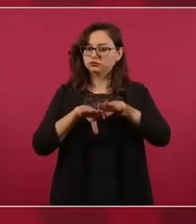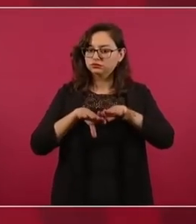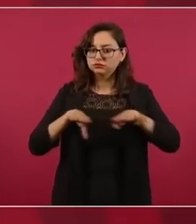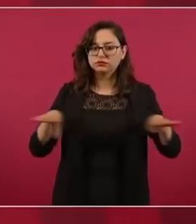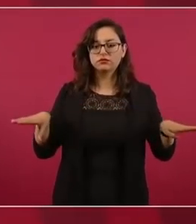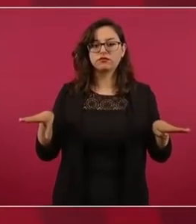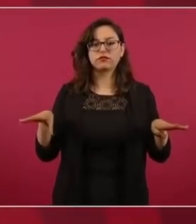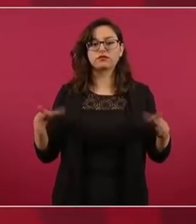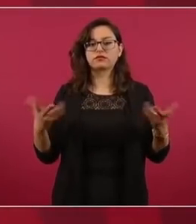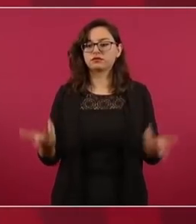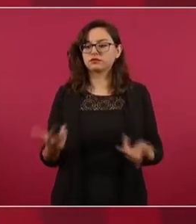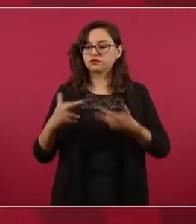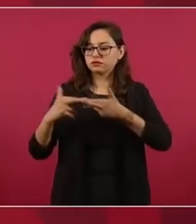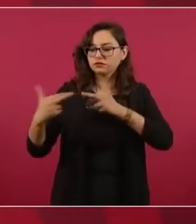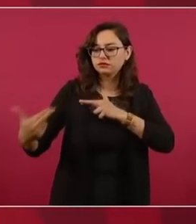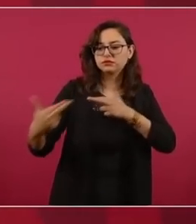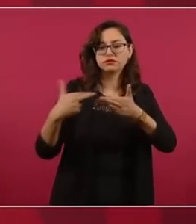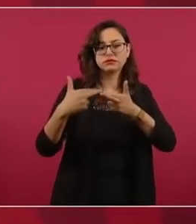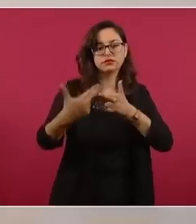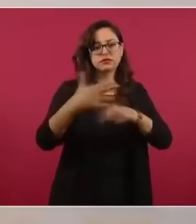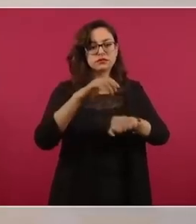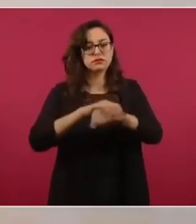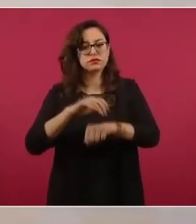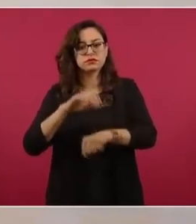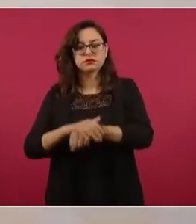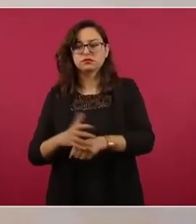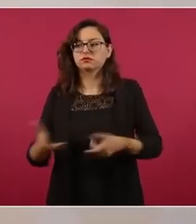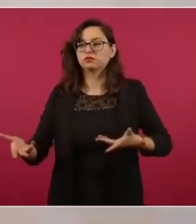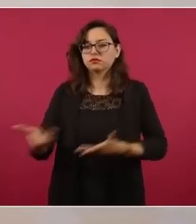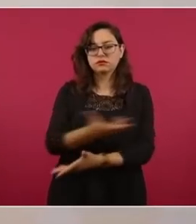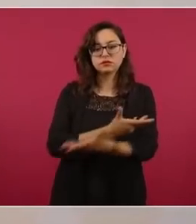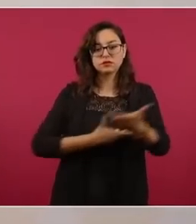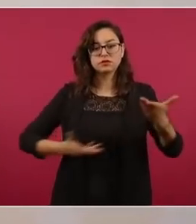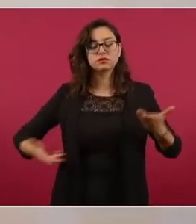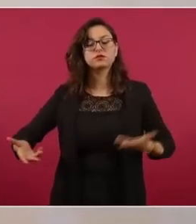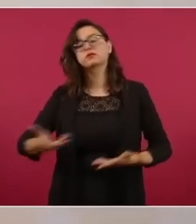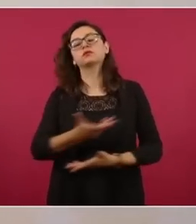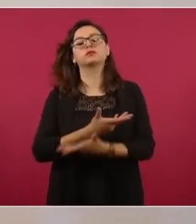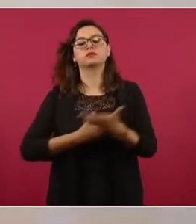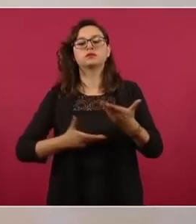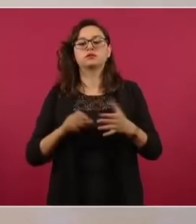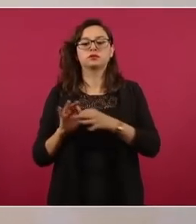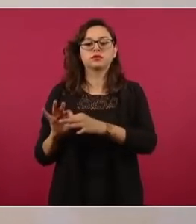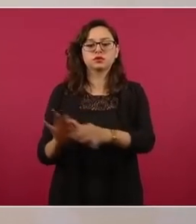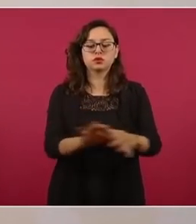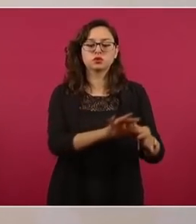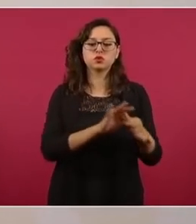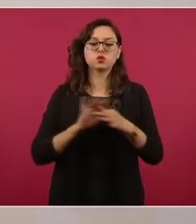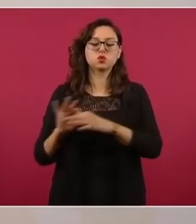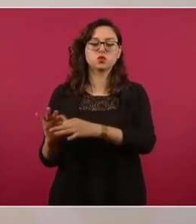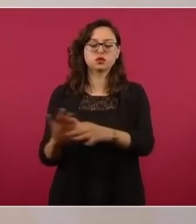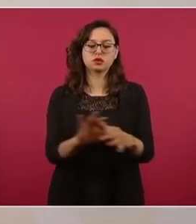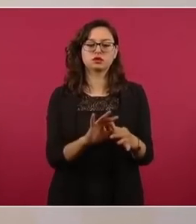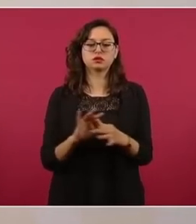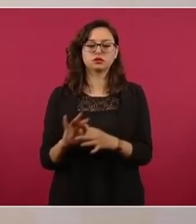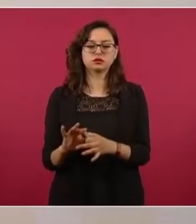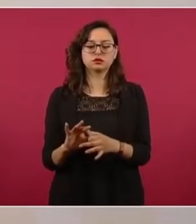las relaciones de amistad, de cooperación, de unidad de los pueblos.